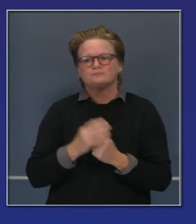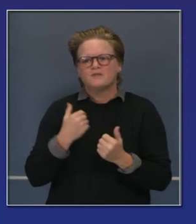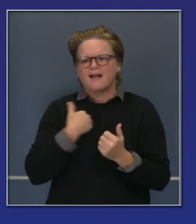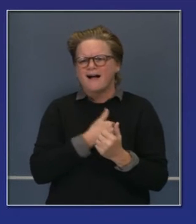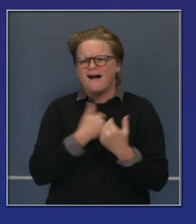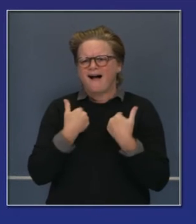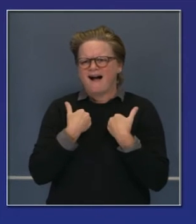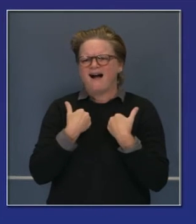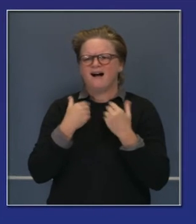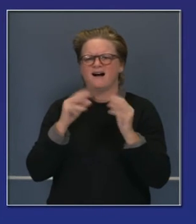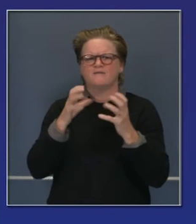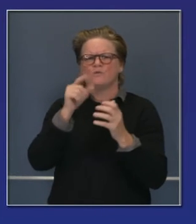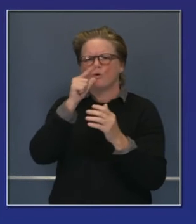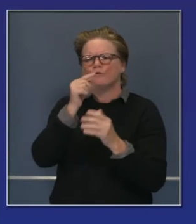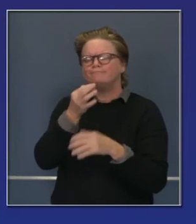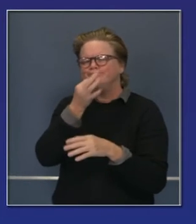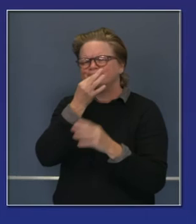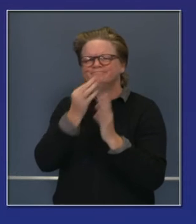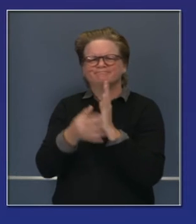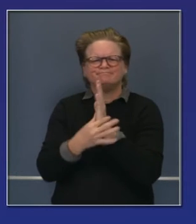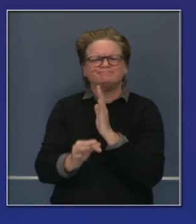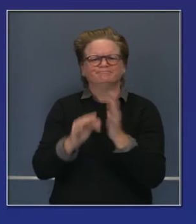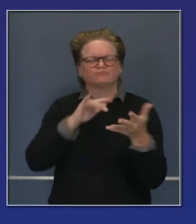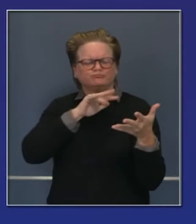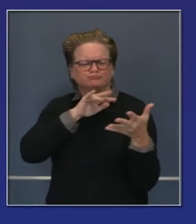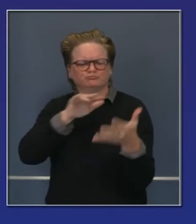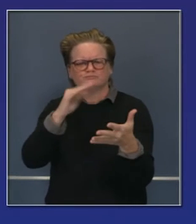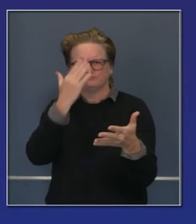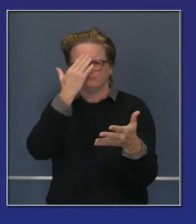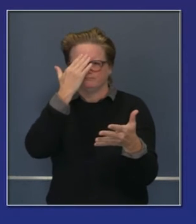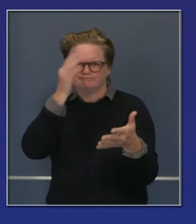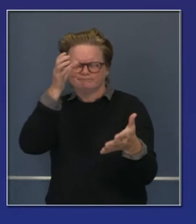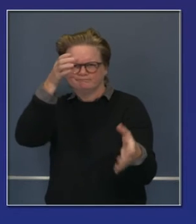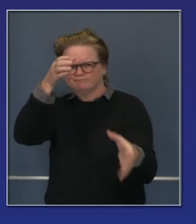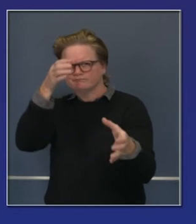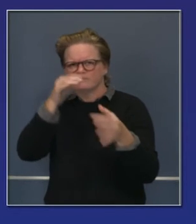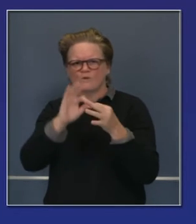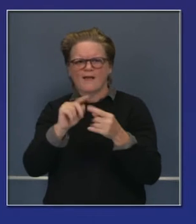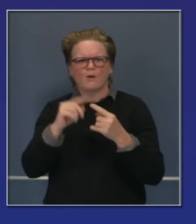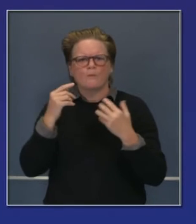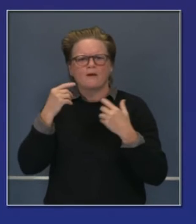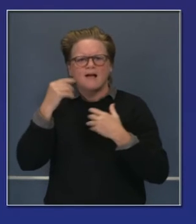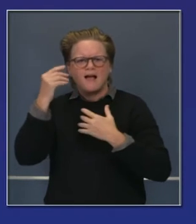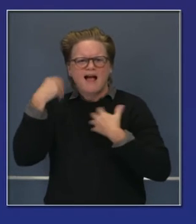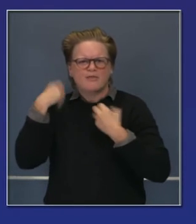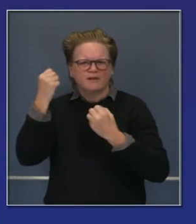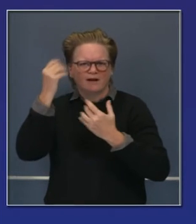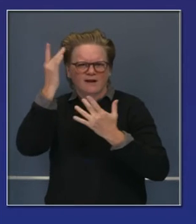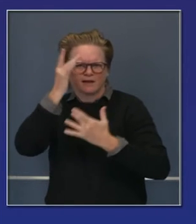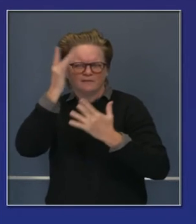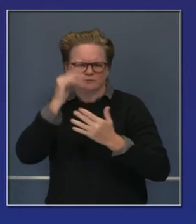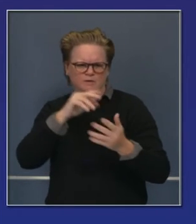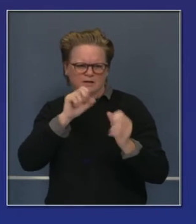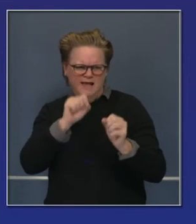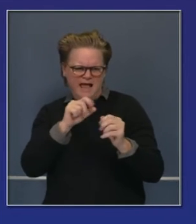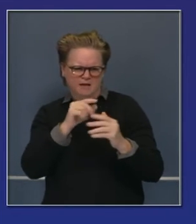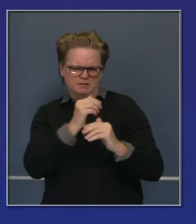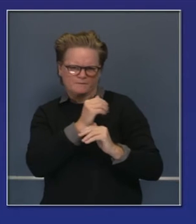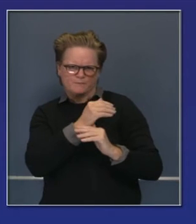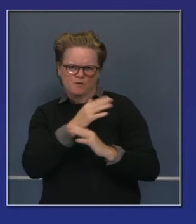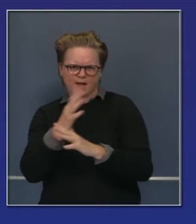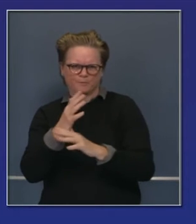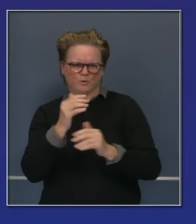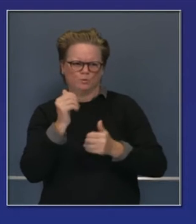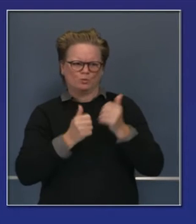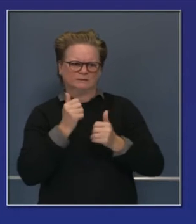epidemiólogos, pediatras, que son parte del grupo. Pero también formamos este grupo de trabajo. Y